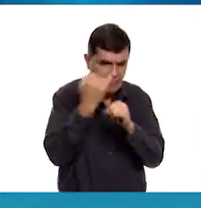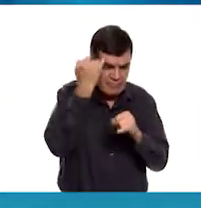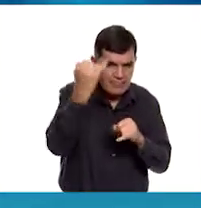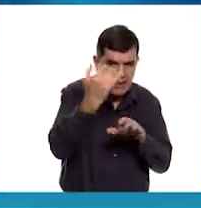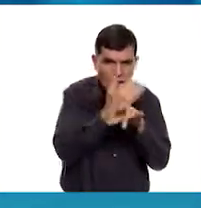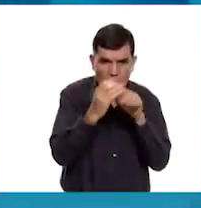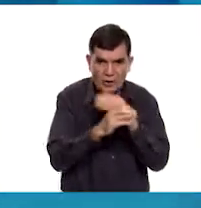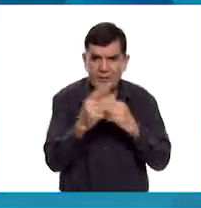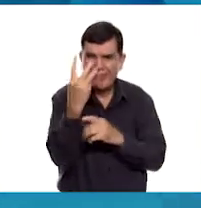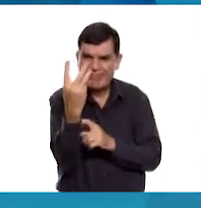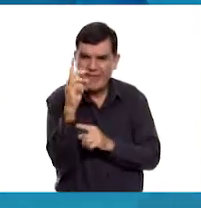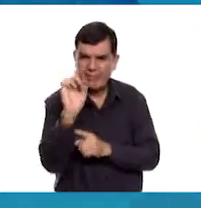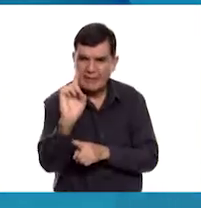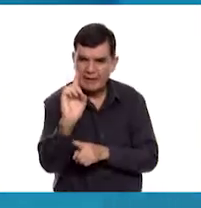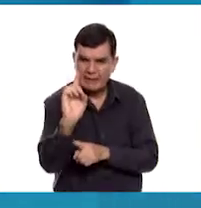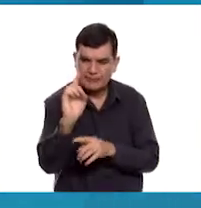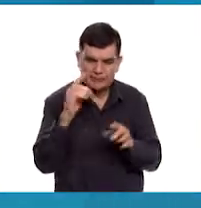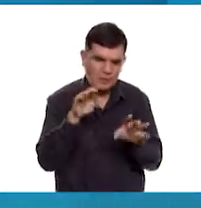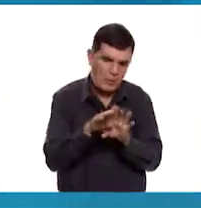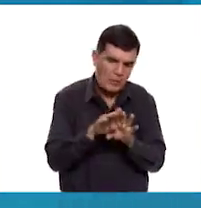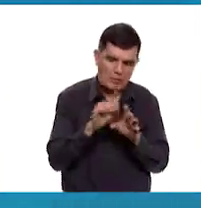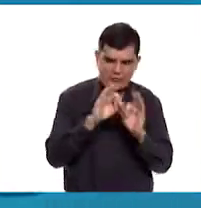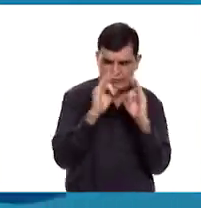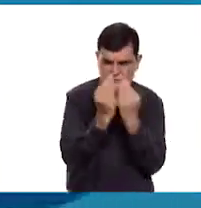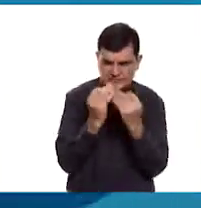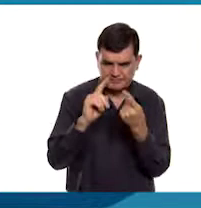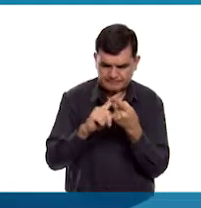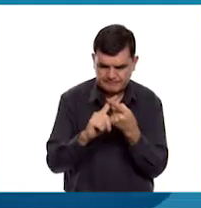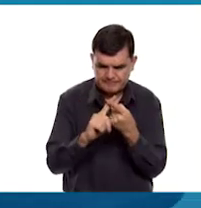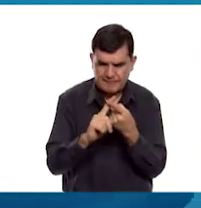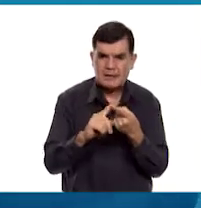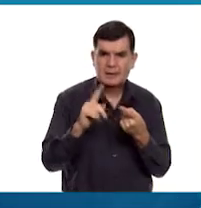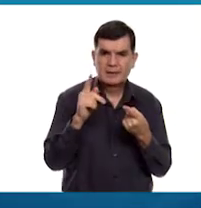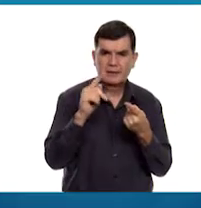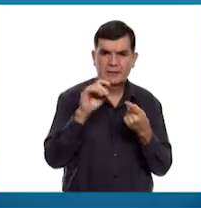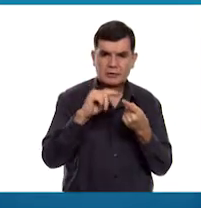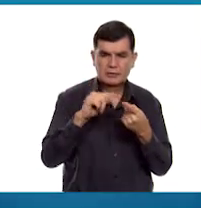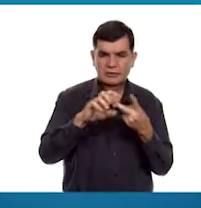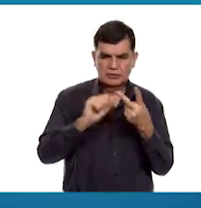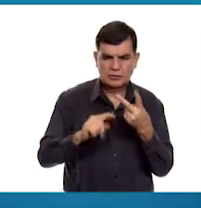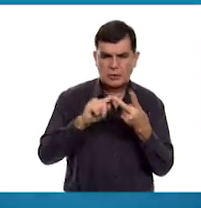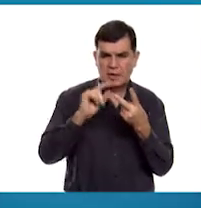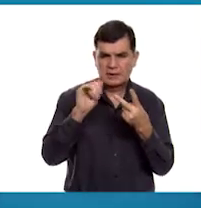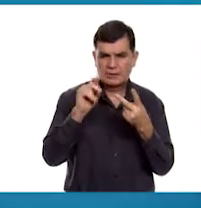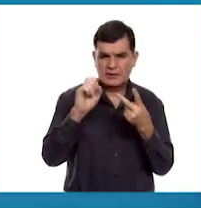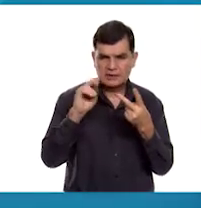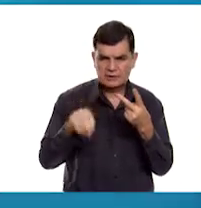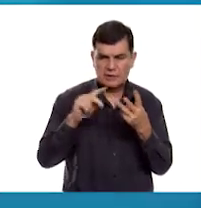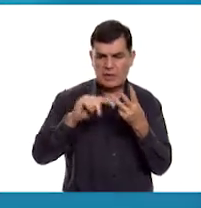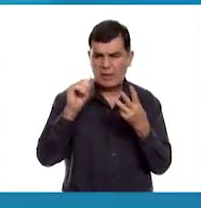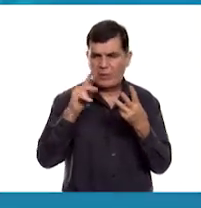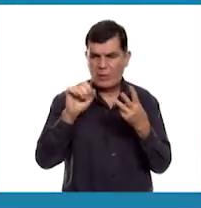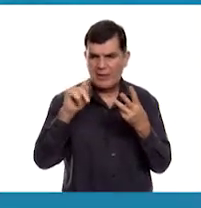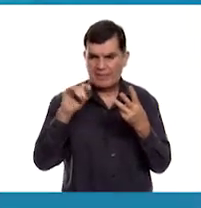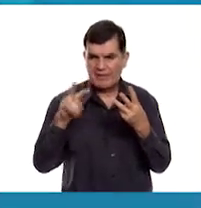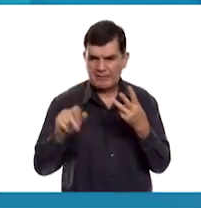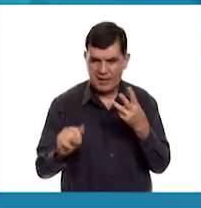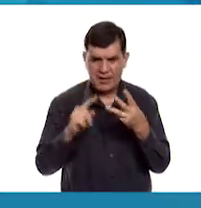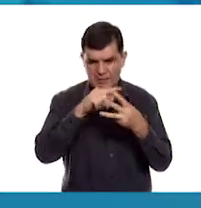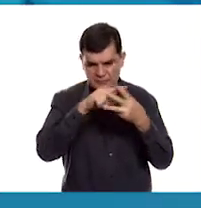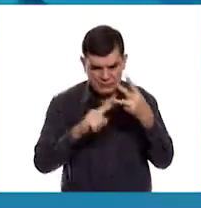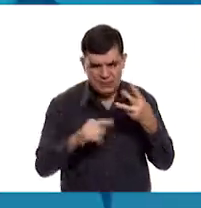de tres dimensiones. Sus tipos son prisión, sustracción y acumulativa. Dentro de estas